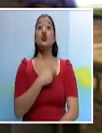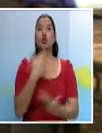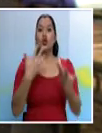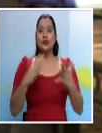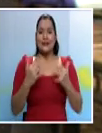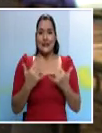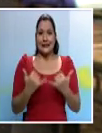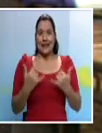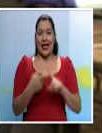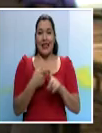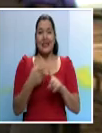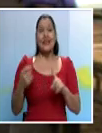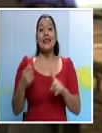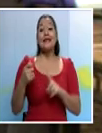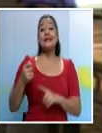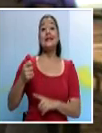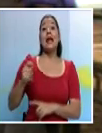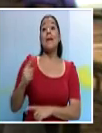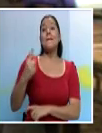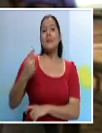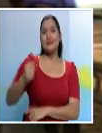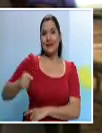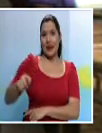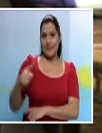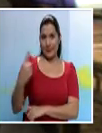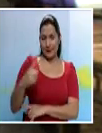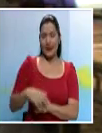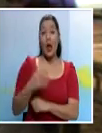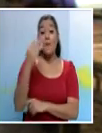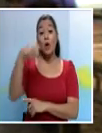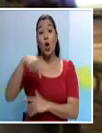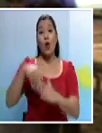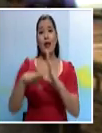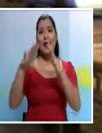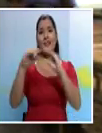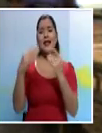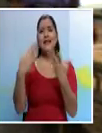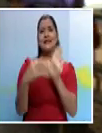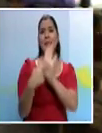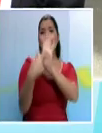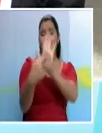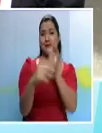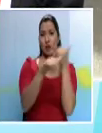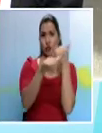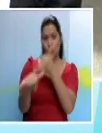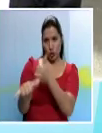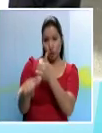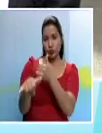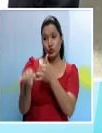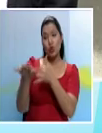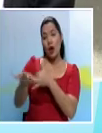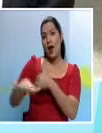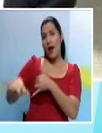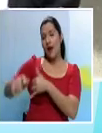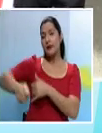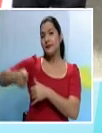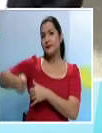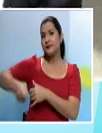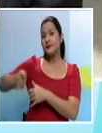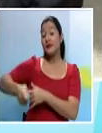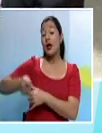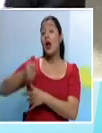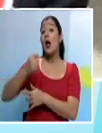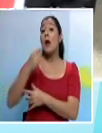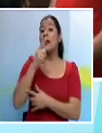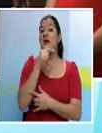directamente desde el primer circuito judicial y es que en horas de la tarde fue presentada esta denuncia ya en instancia judicial por la